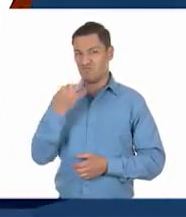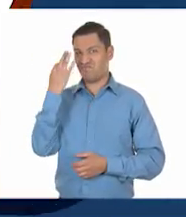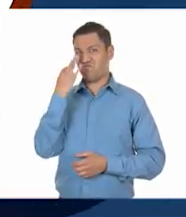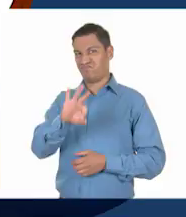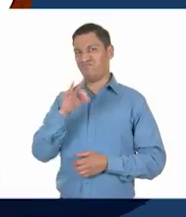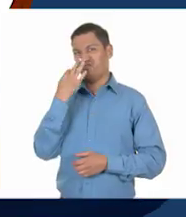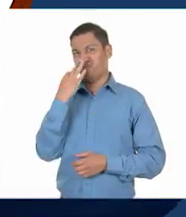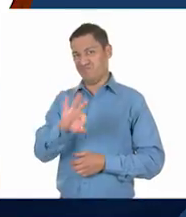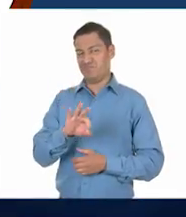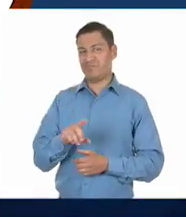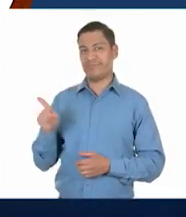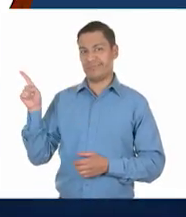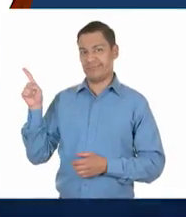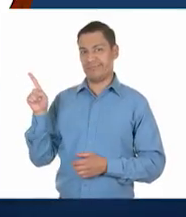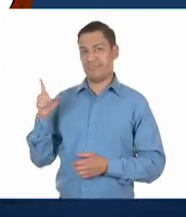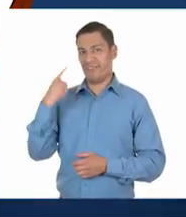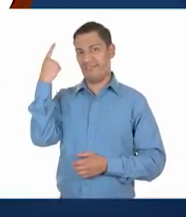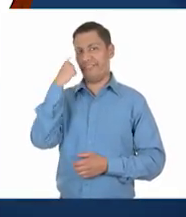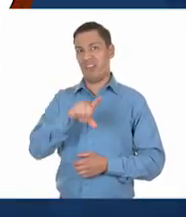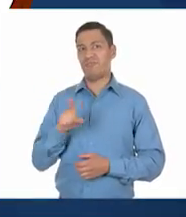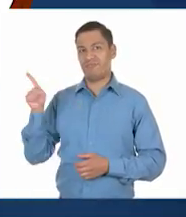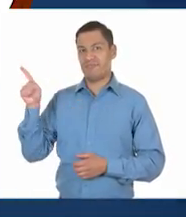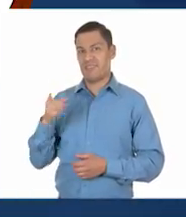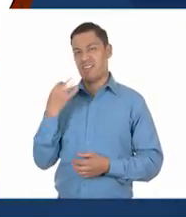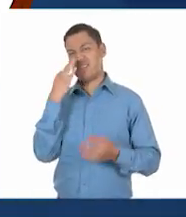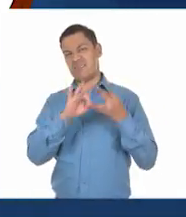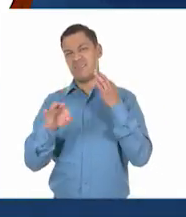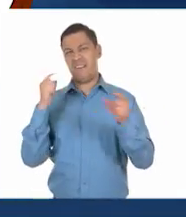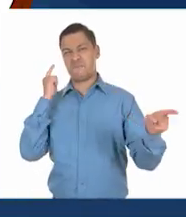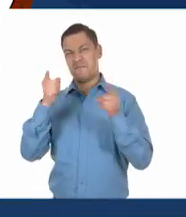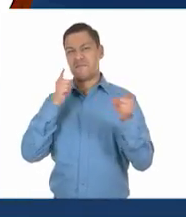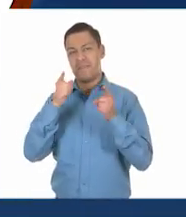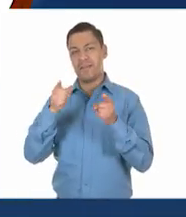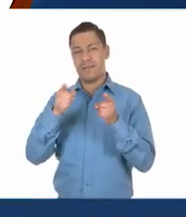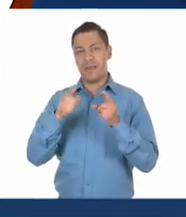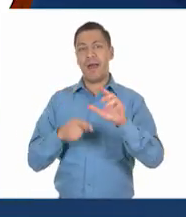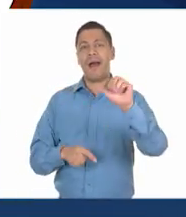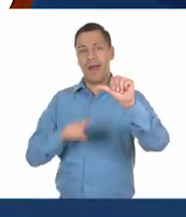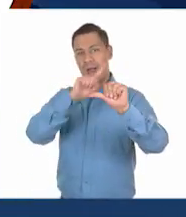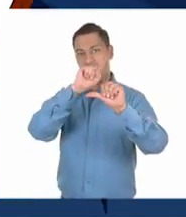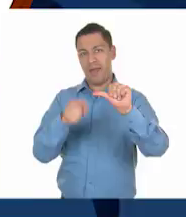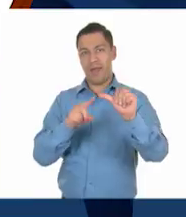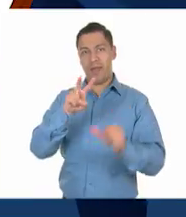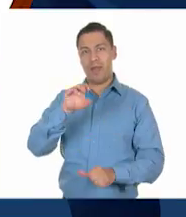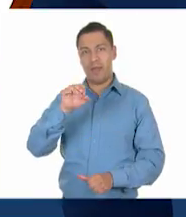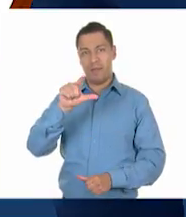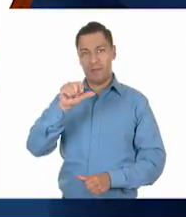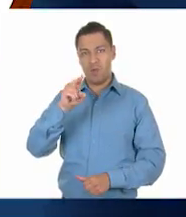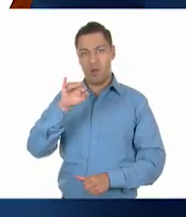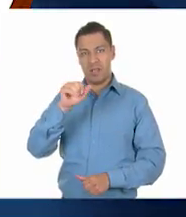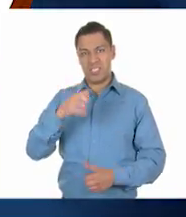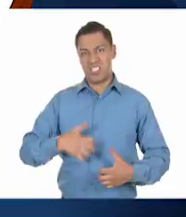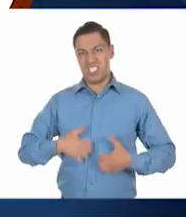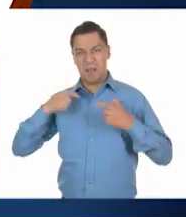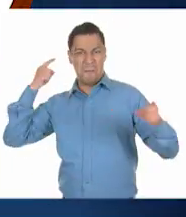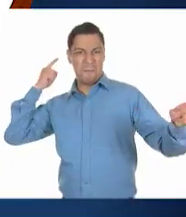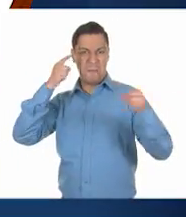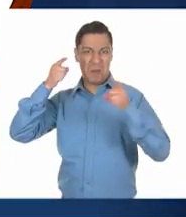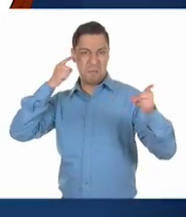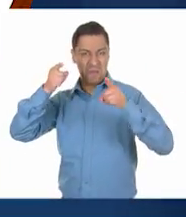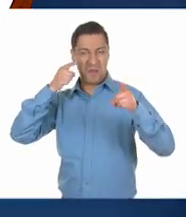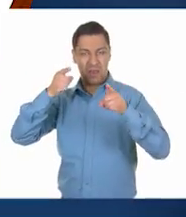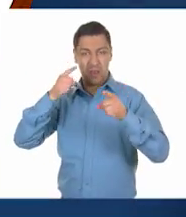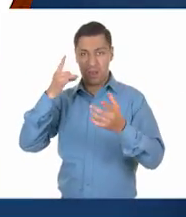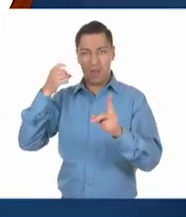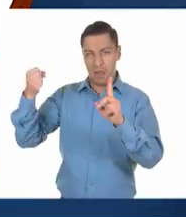muy feas. Y pues yo pienso que la opción es la A, violencia. Porque recuerdo que no solo los golpes son